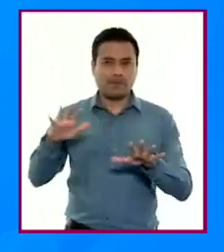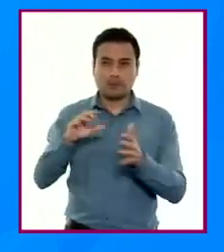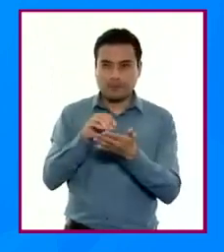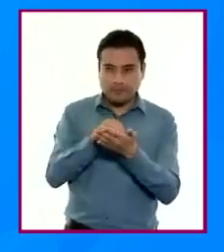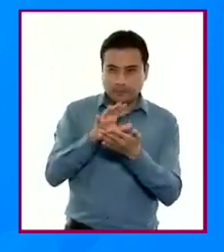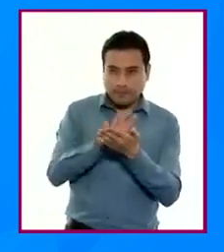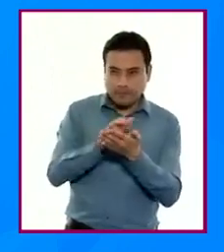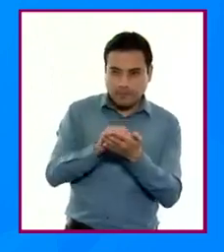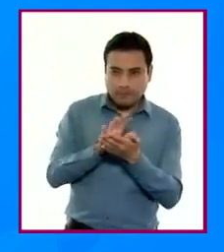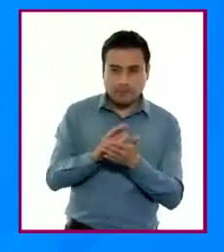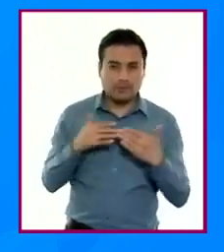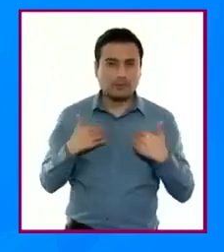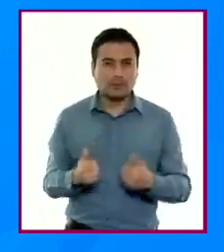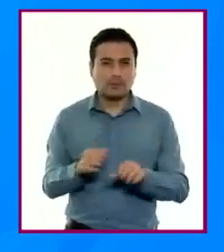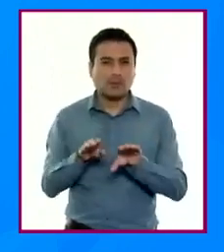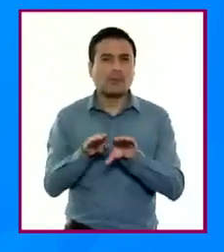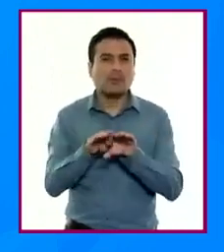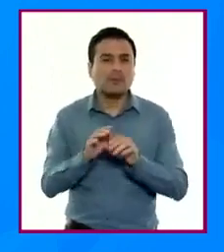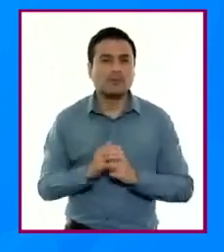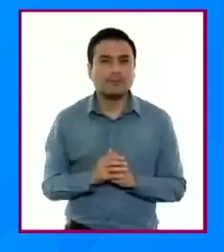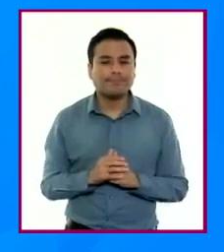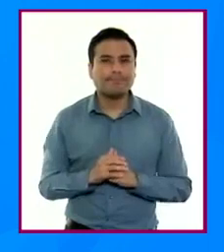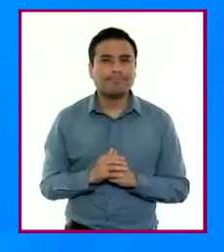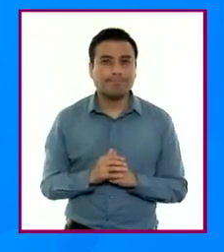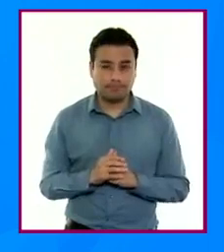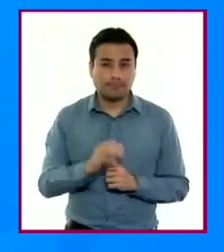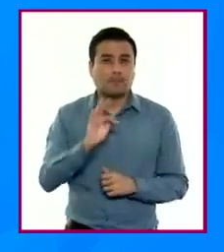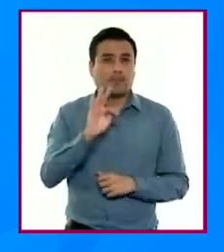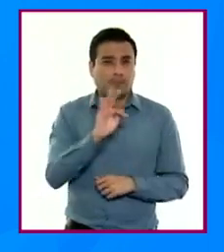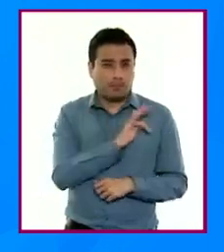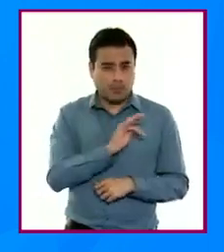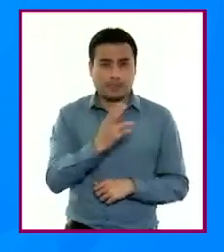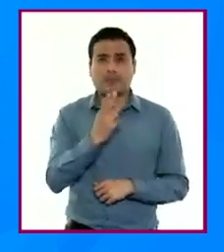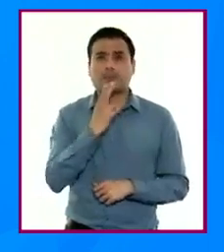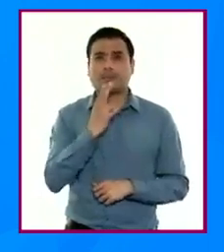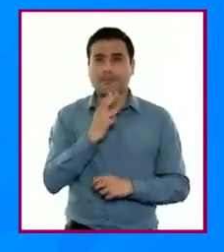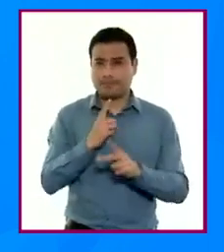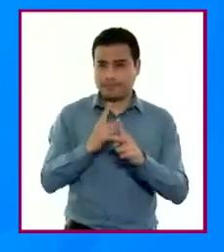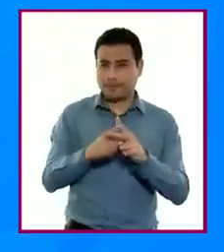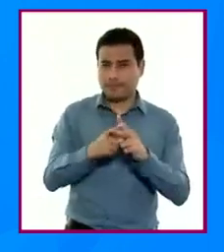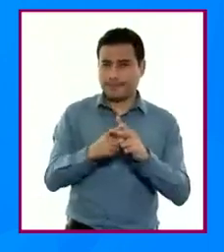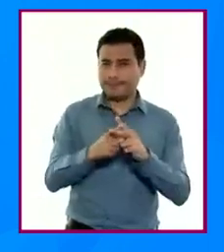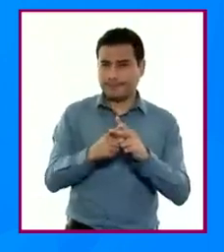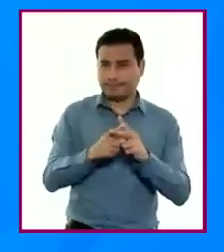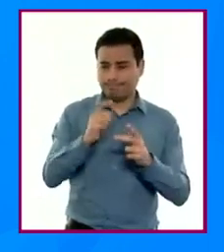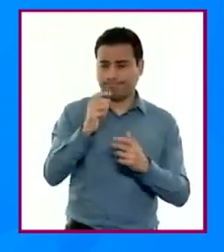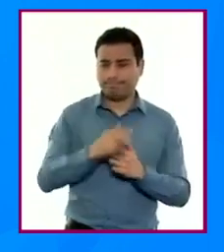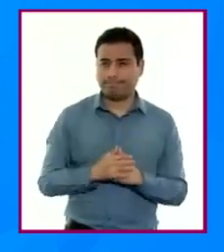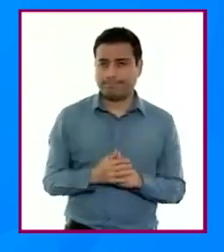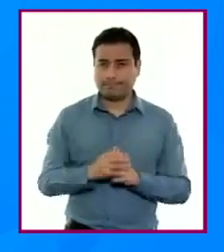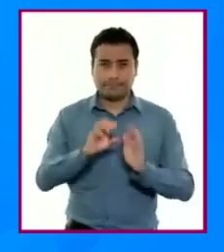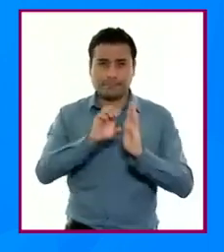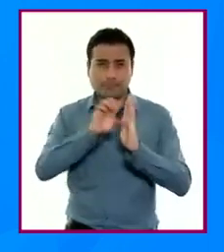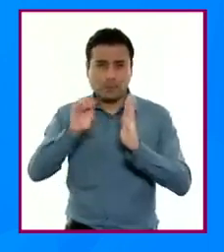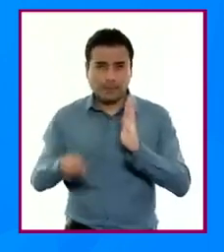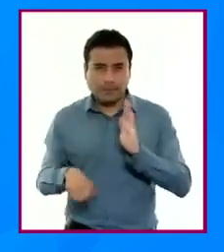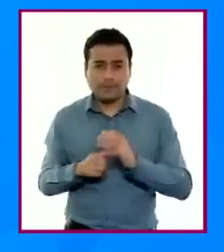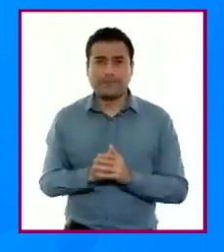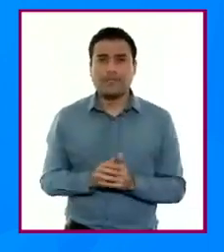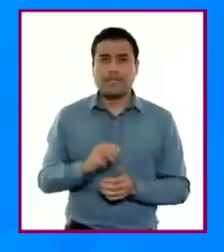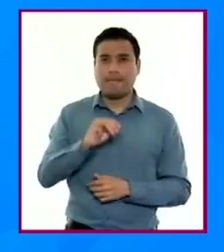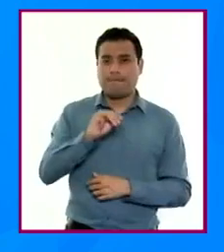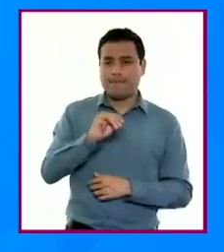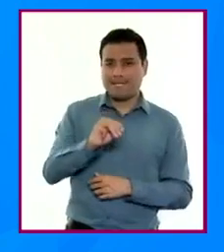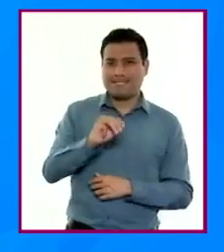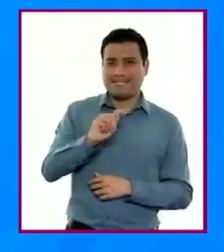para entender e interpretar la información, en este sentido puede ser de gran utilidad el apoyo de herramientas metodológicas matemáticas, por